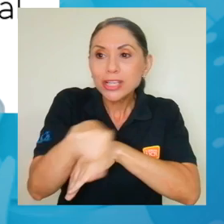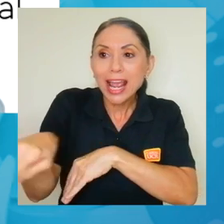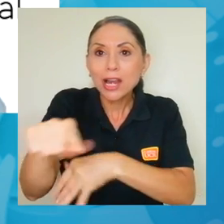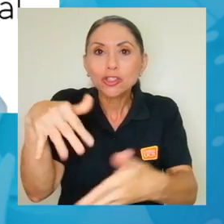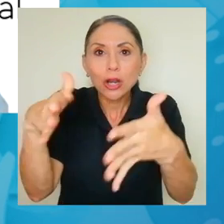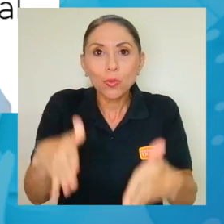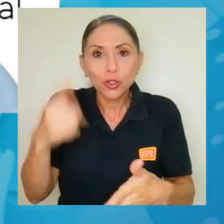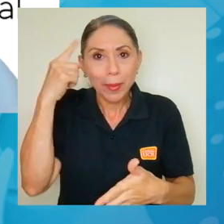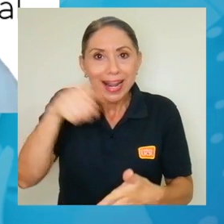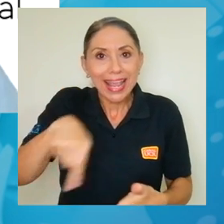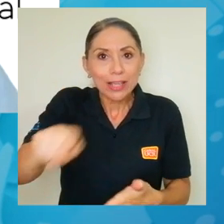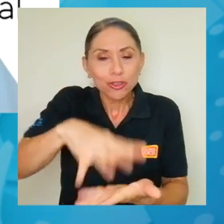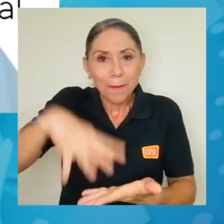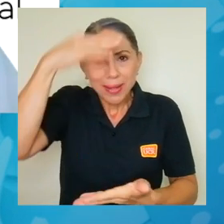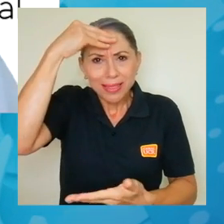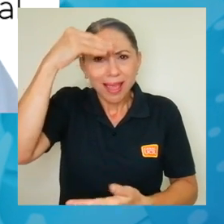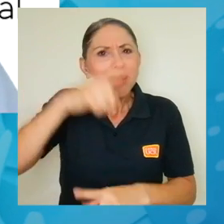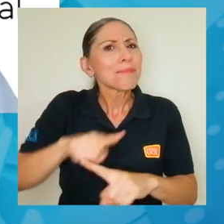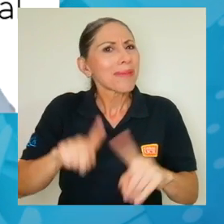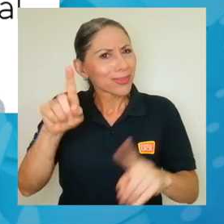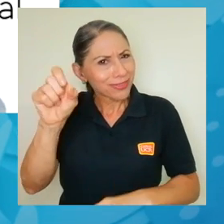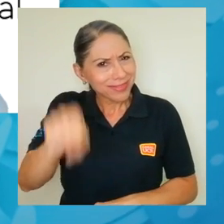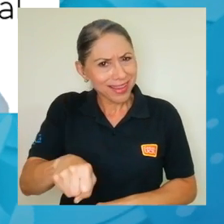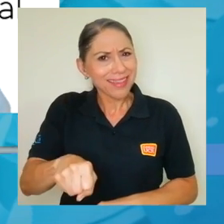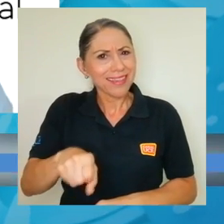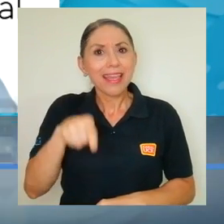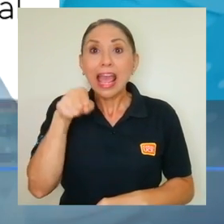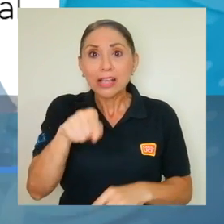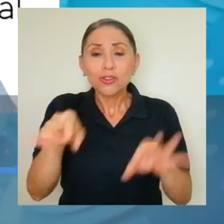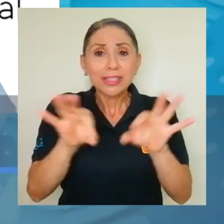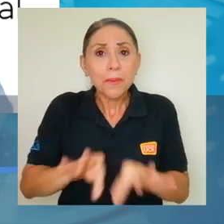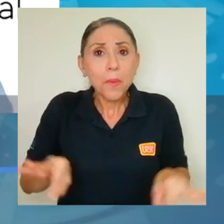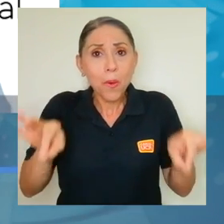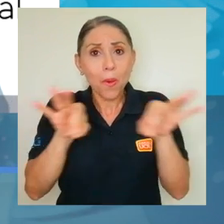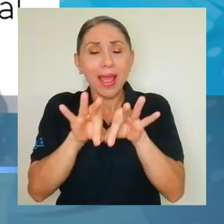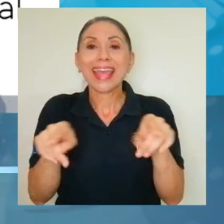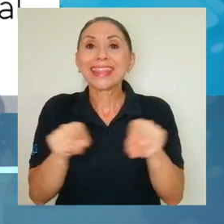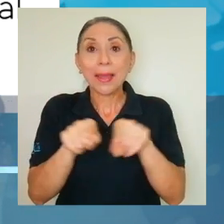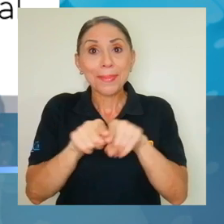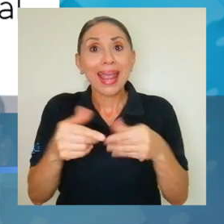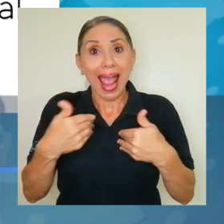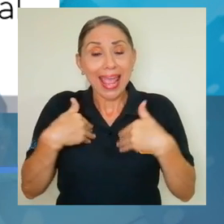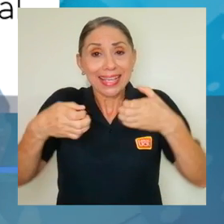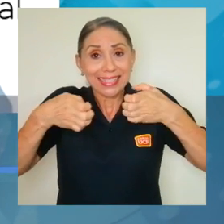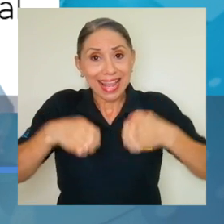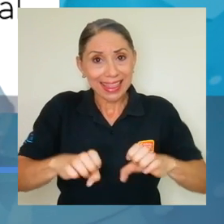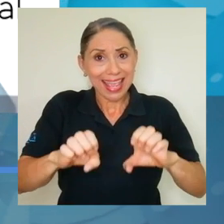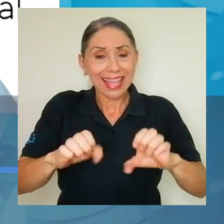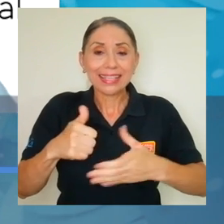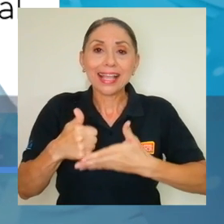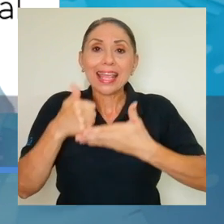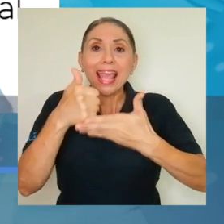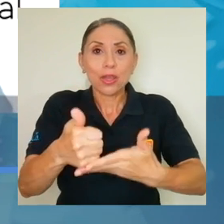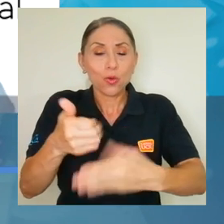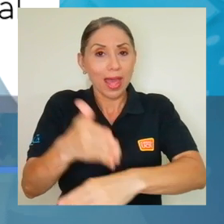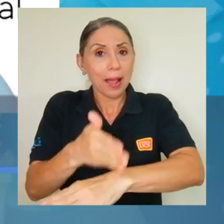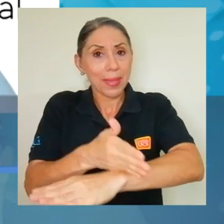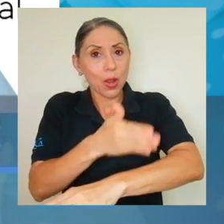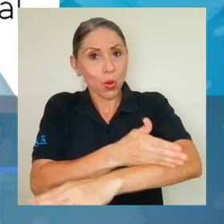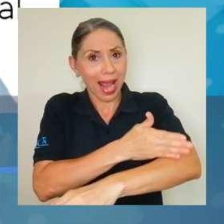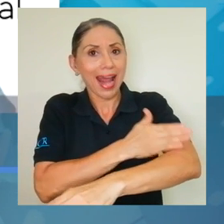supuesto que sí. Y además de eso, que es imprescindible, pues por supuesto luego hay estrategias que ayudan a mejorar. Por una parte,